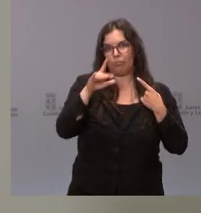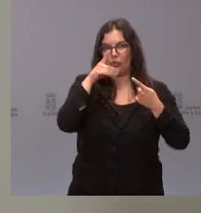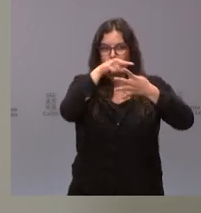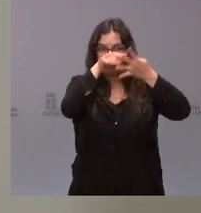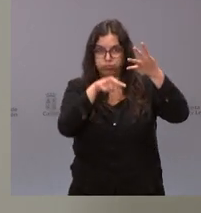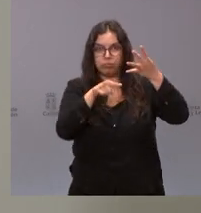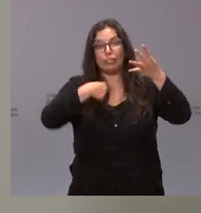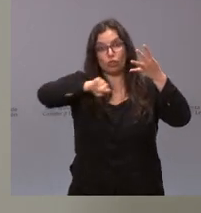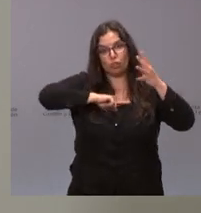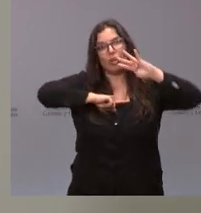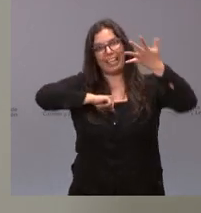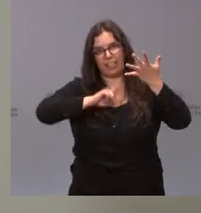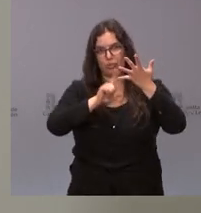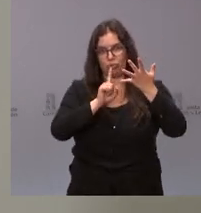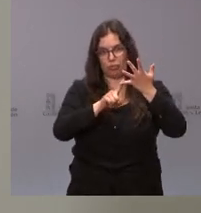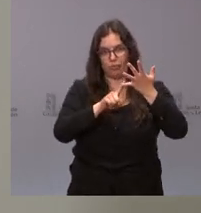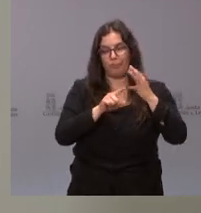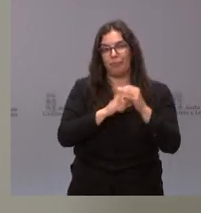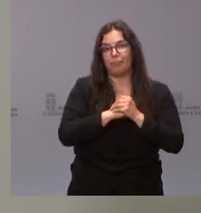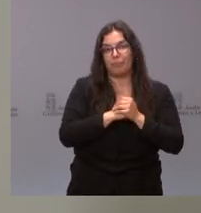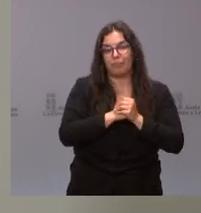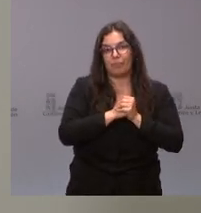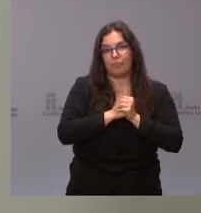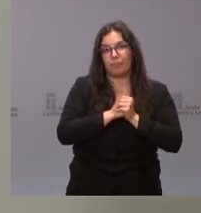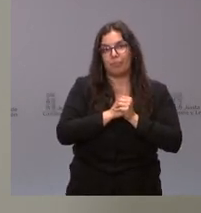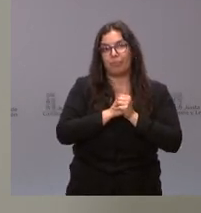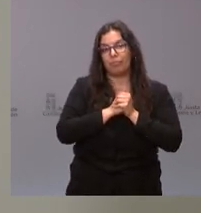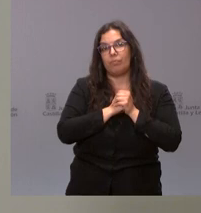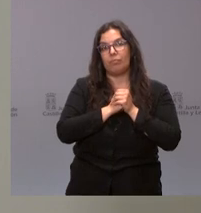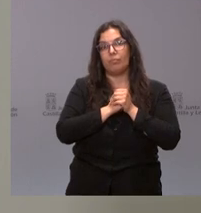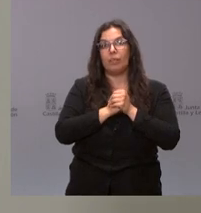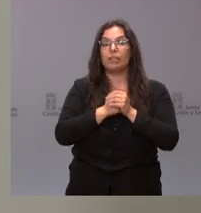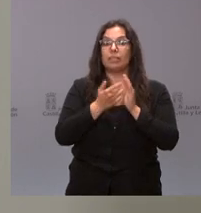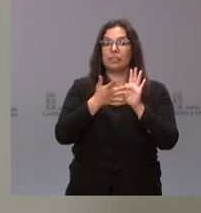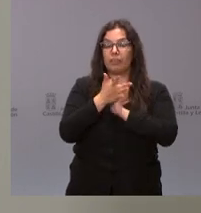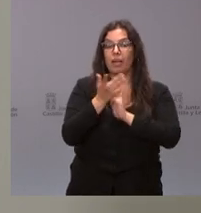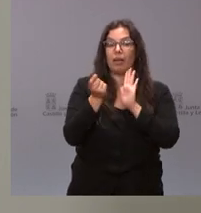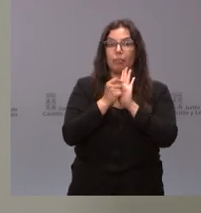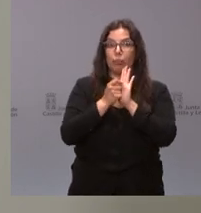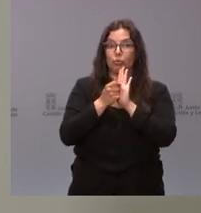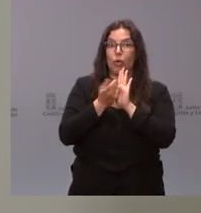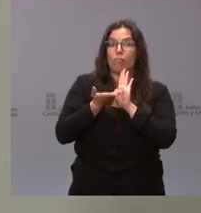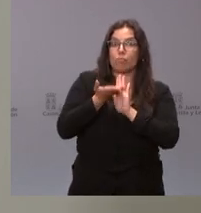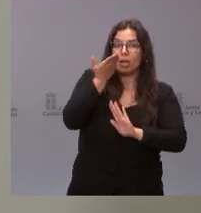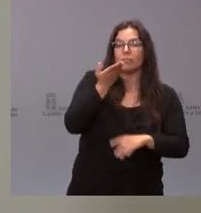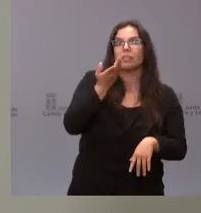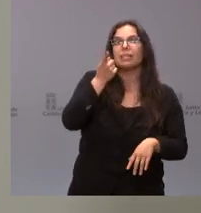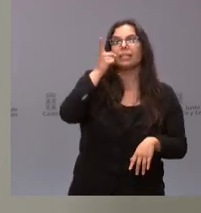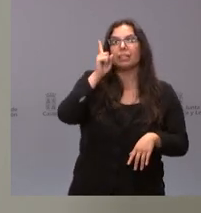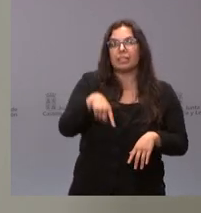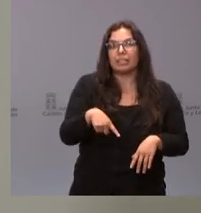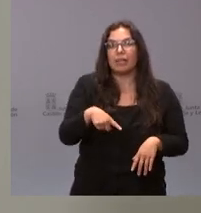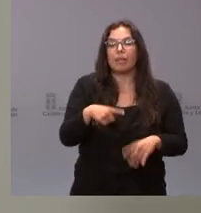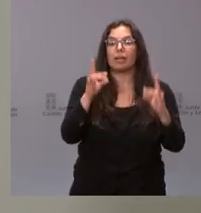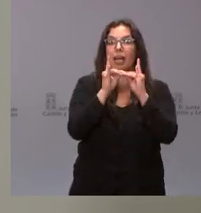Estamos no solamente en este informe, en esta posición y subiendo la valoración, sino que somos la tercera comunidad autónoma en número de